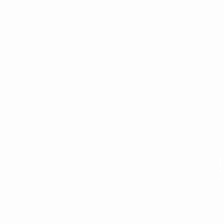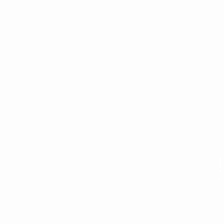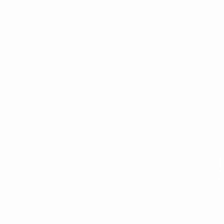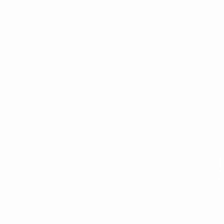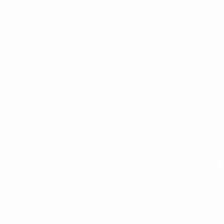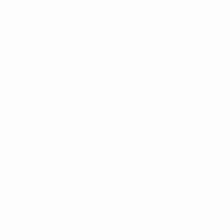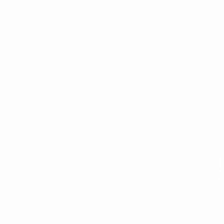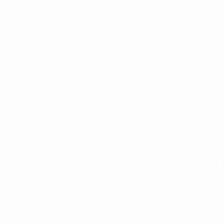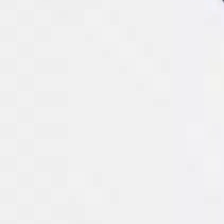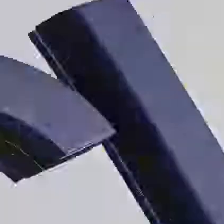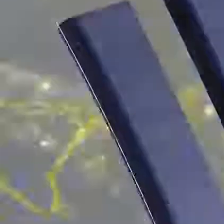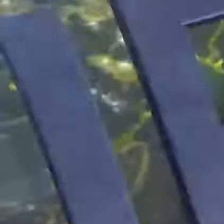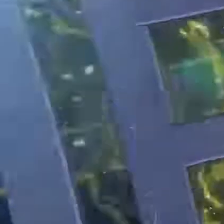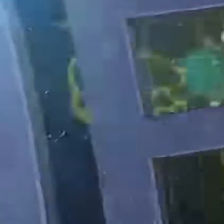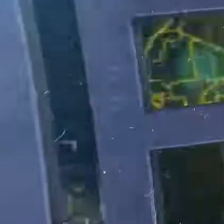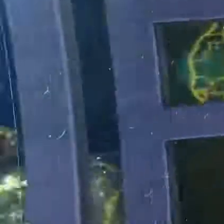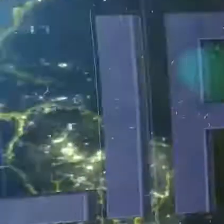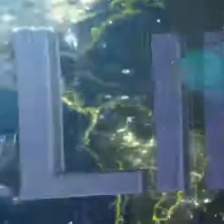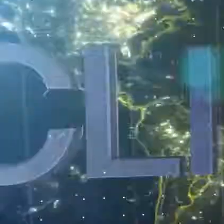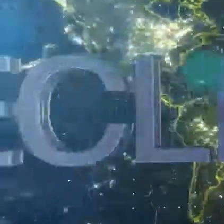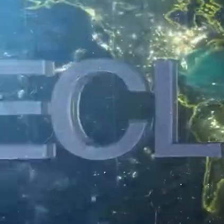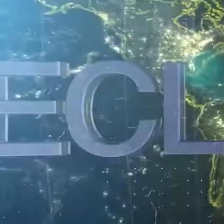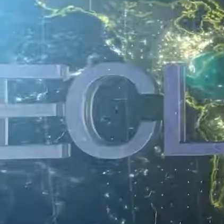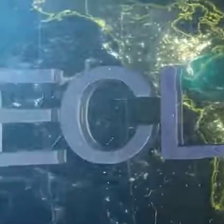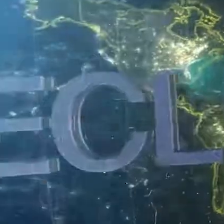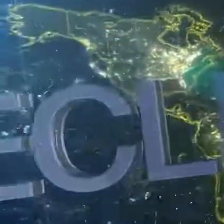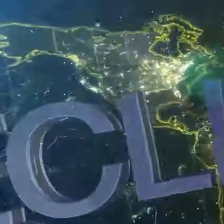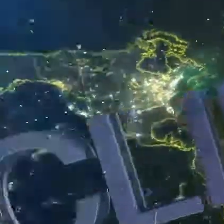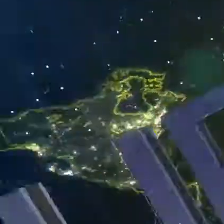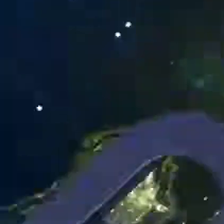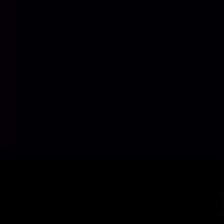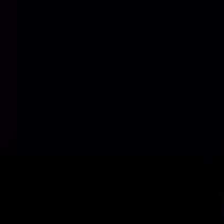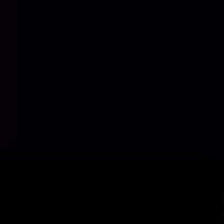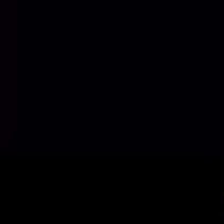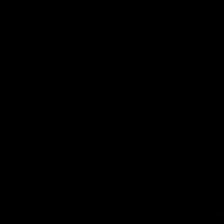todos. Gobierno del Estado de Quintana Roo. Televisión Digital.